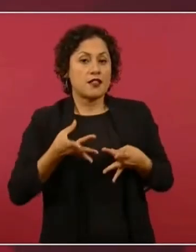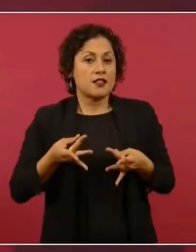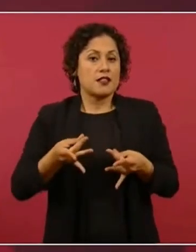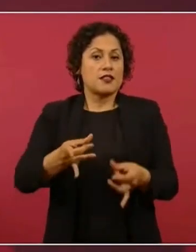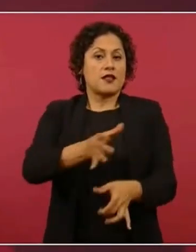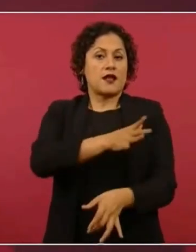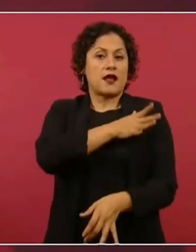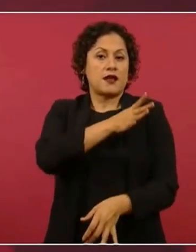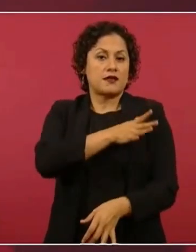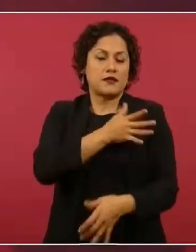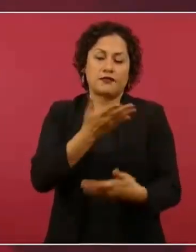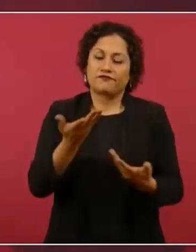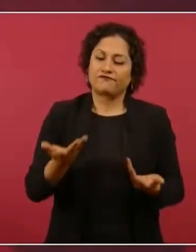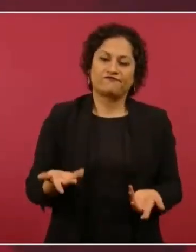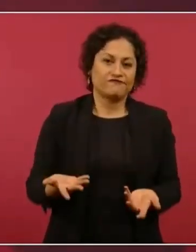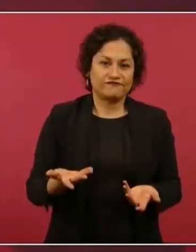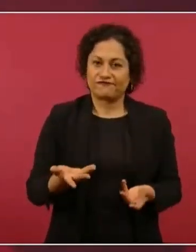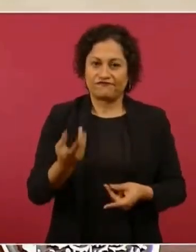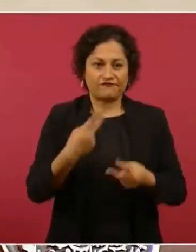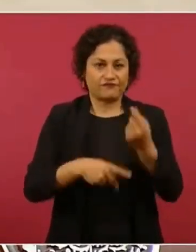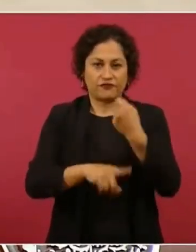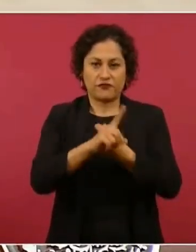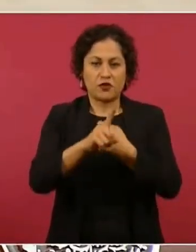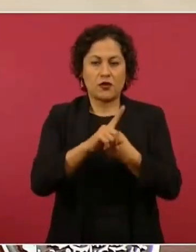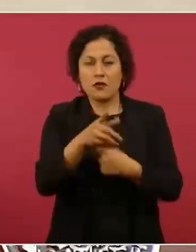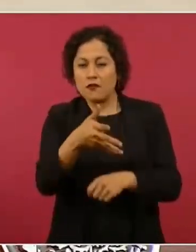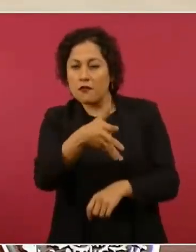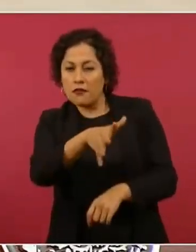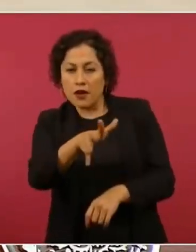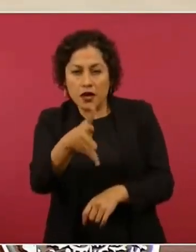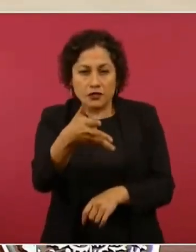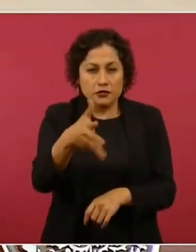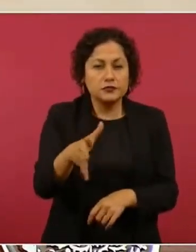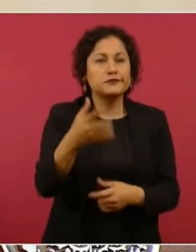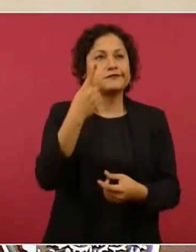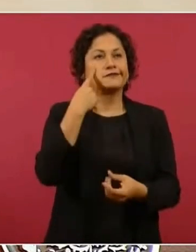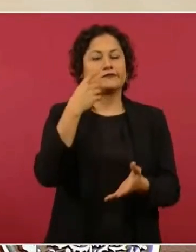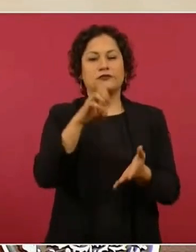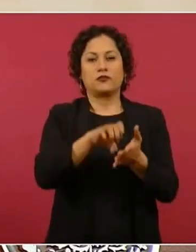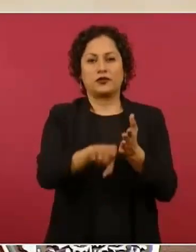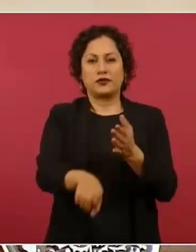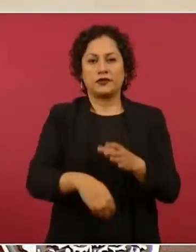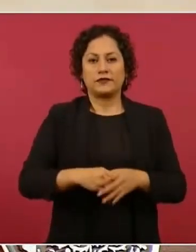Sucedió algo parecido a lo que